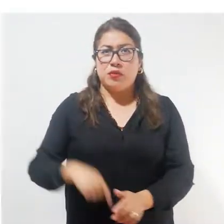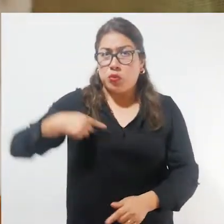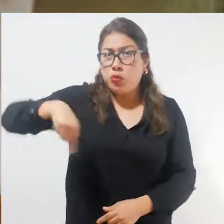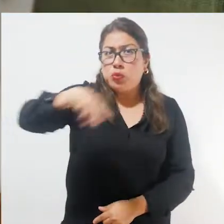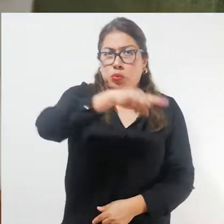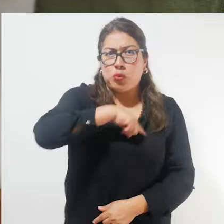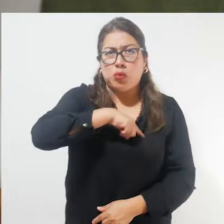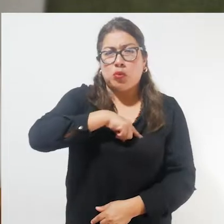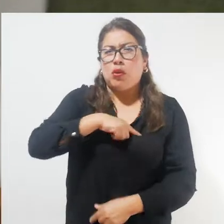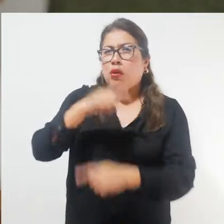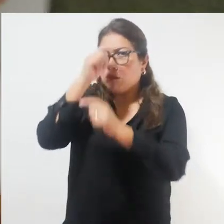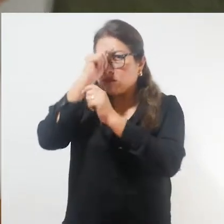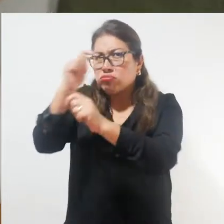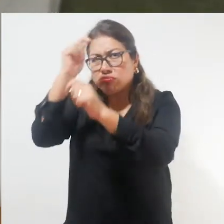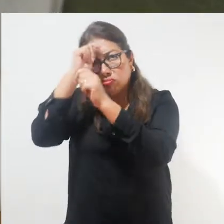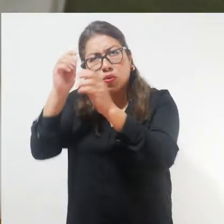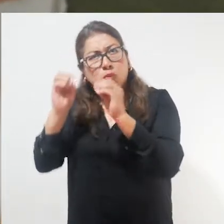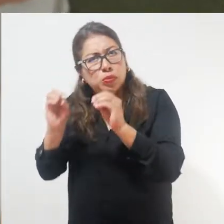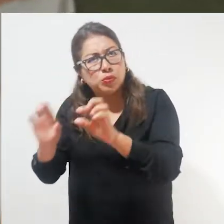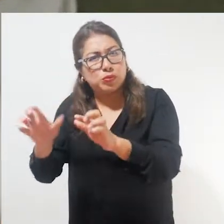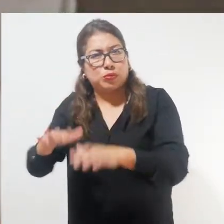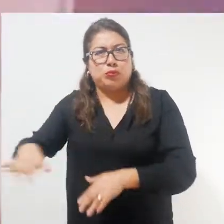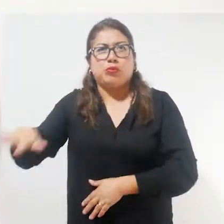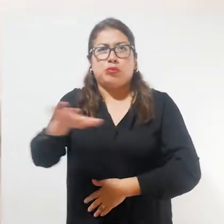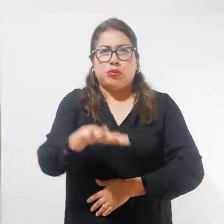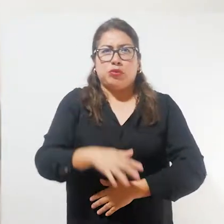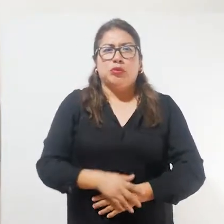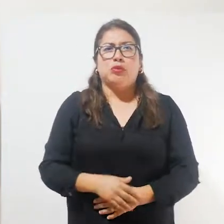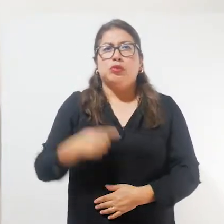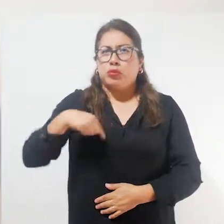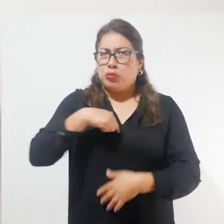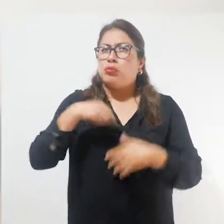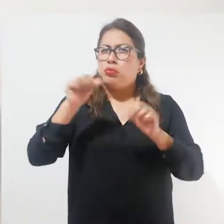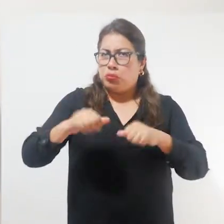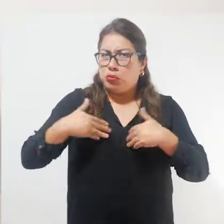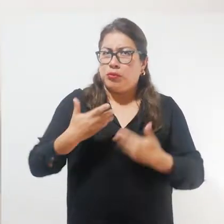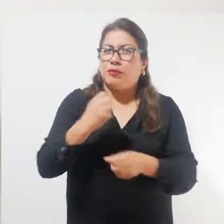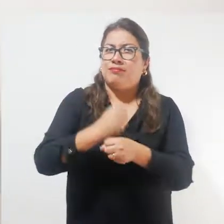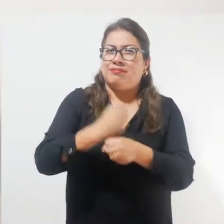Todos merecemos una oportunidad. No